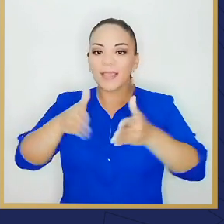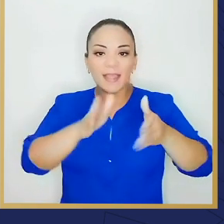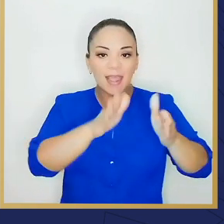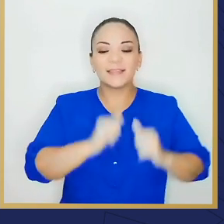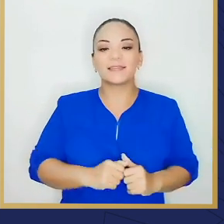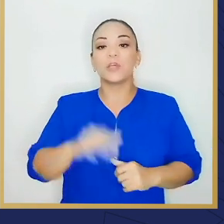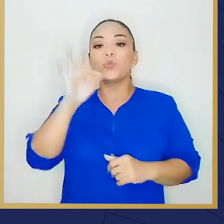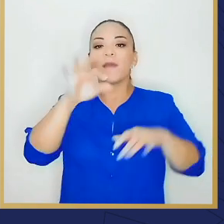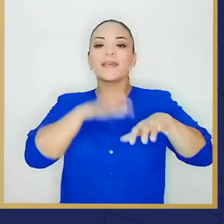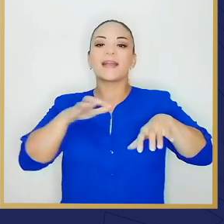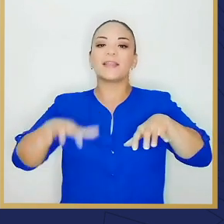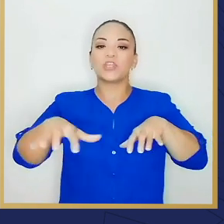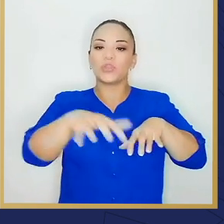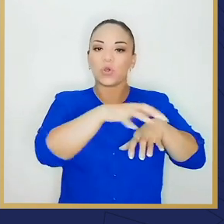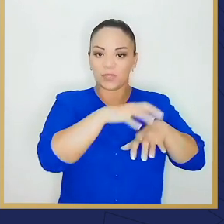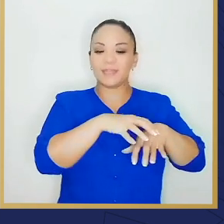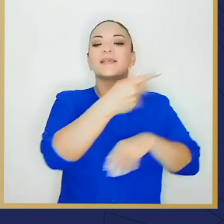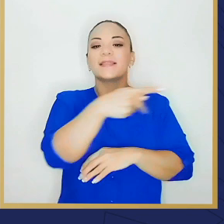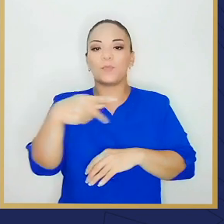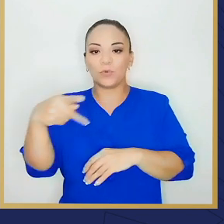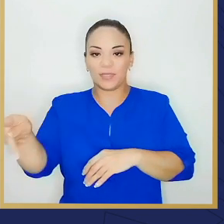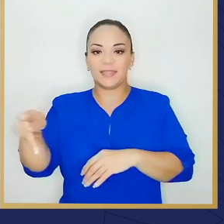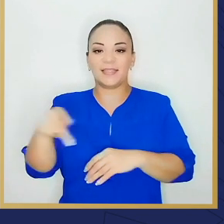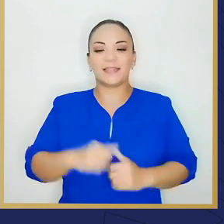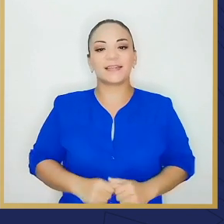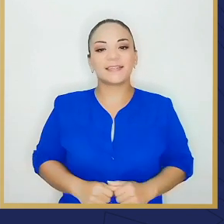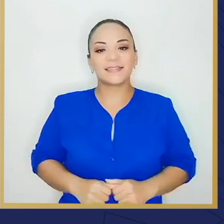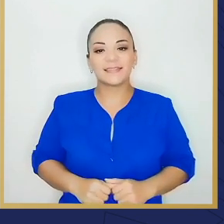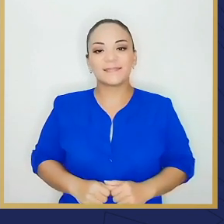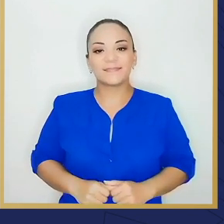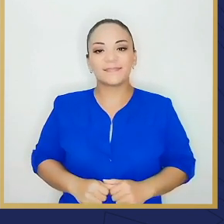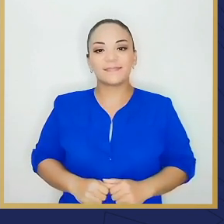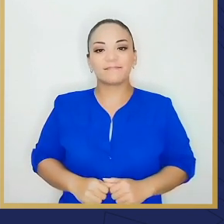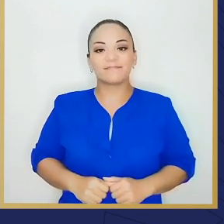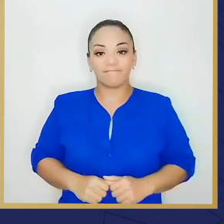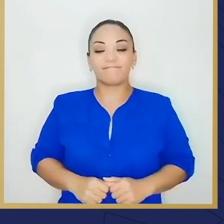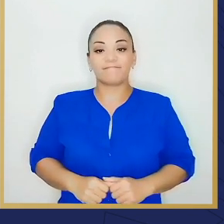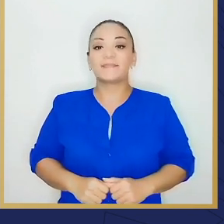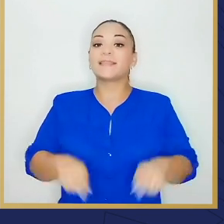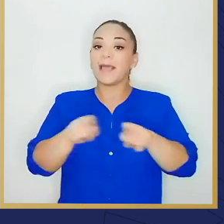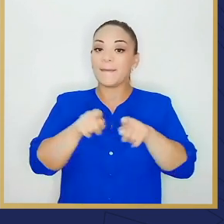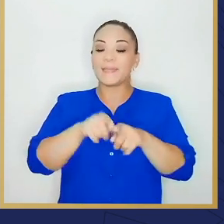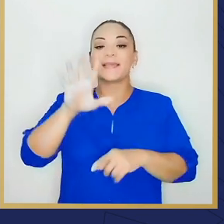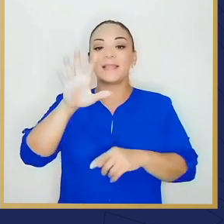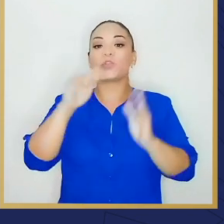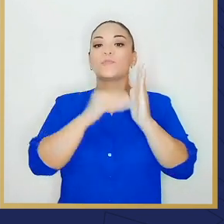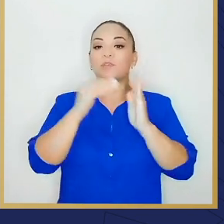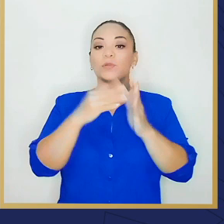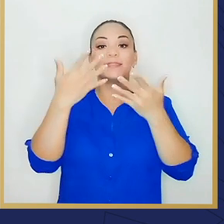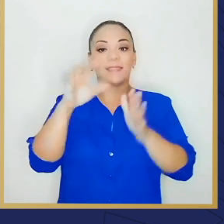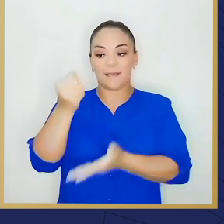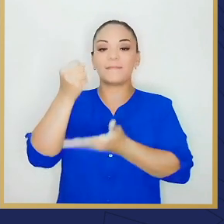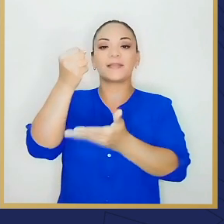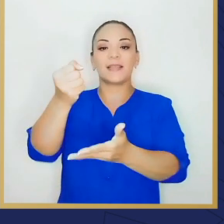las vías en los nueve cantones de la región del Pacífico Central. Esto encima de los 500 millones que ya